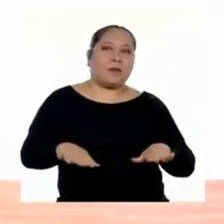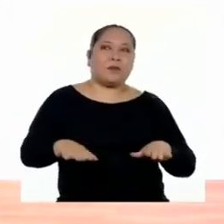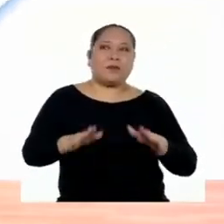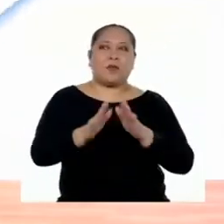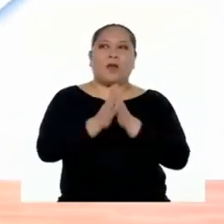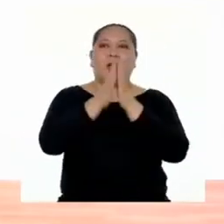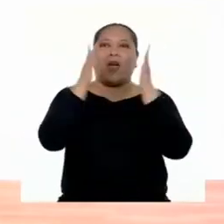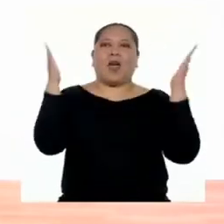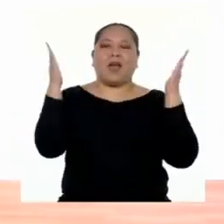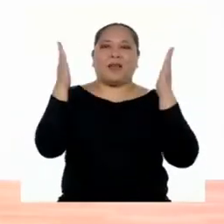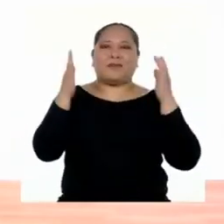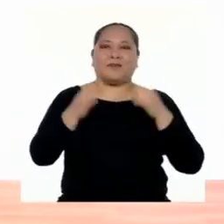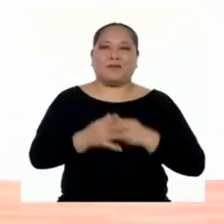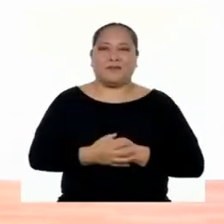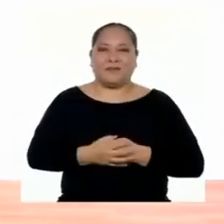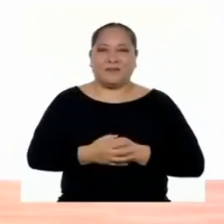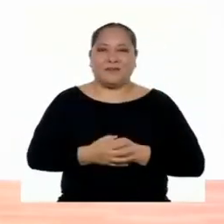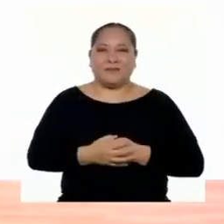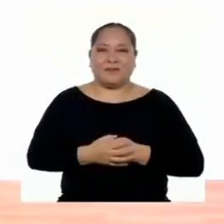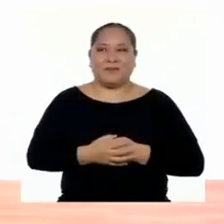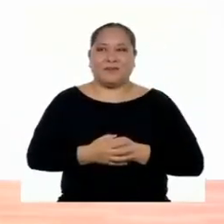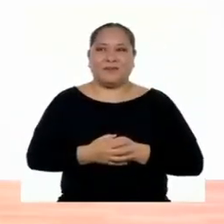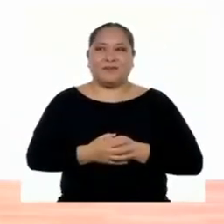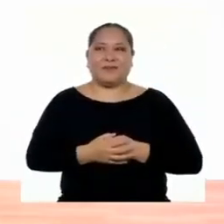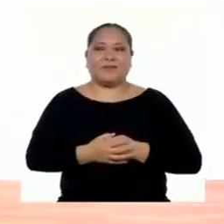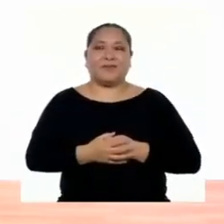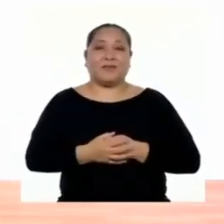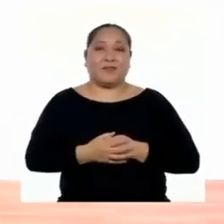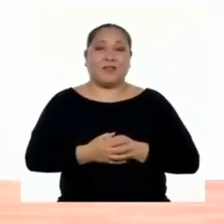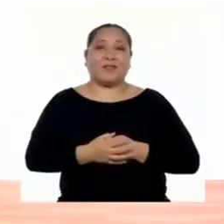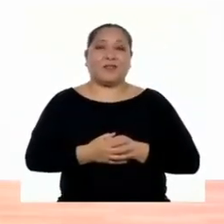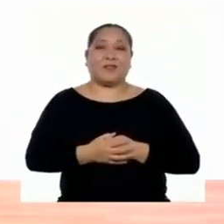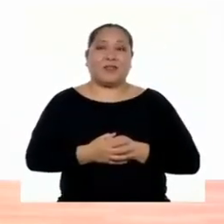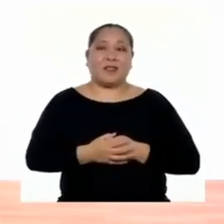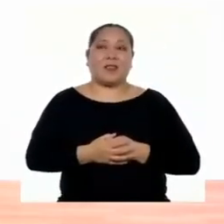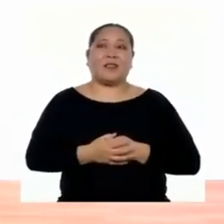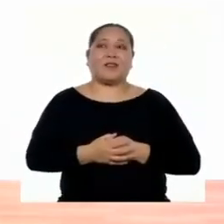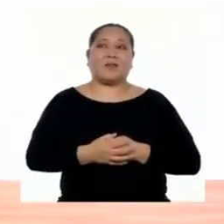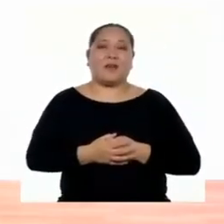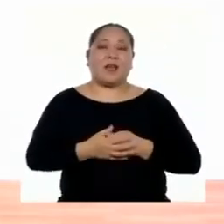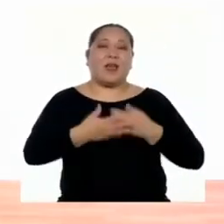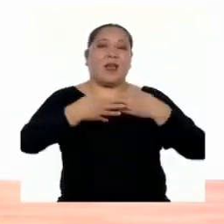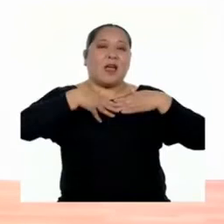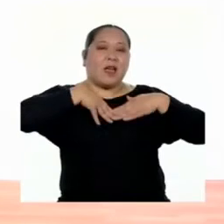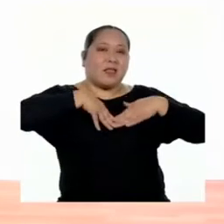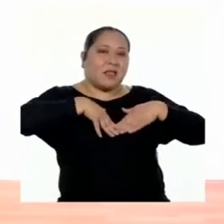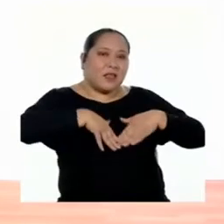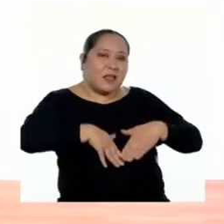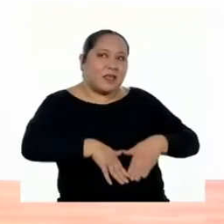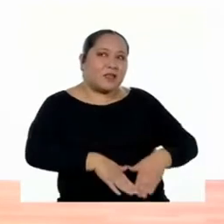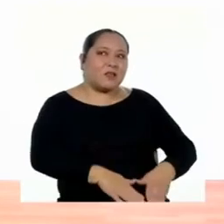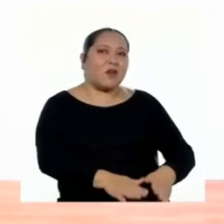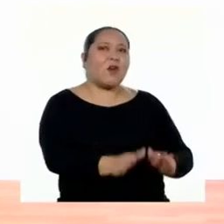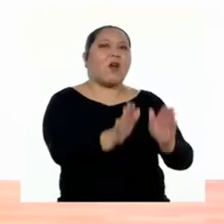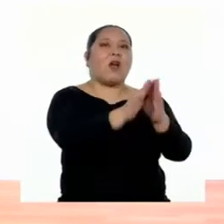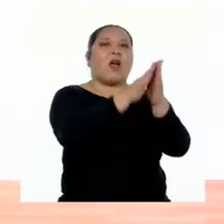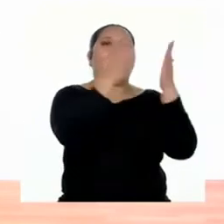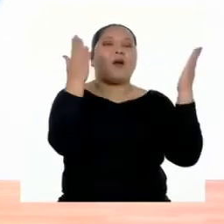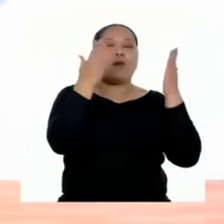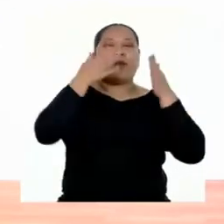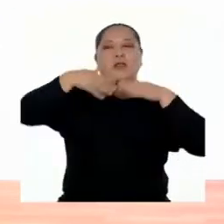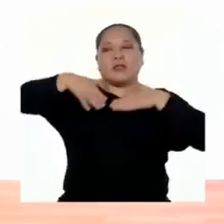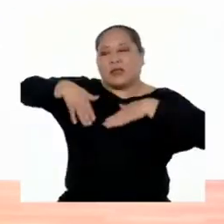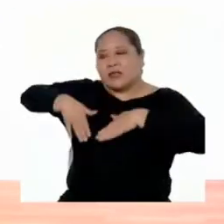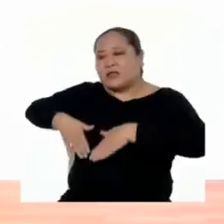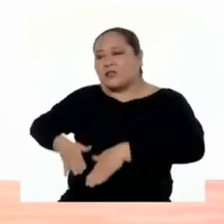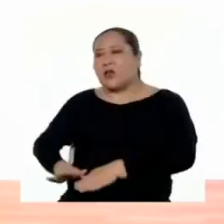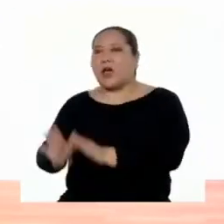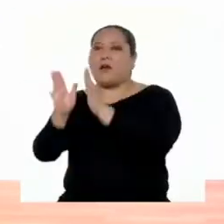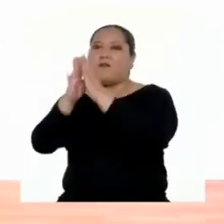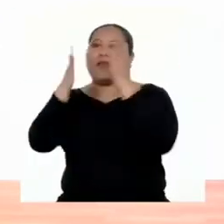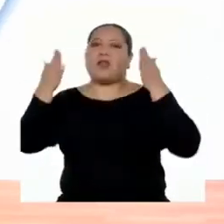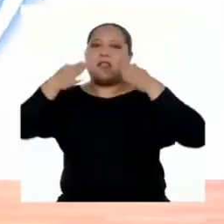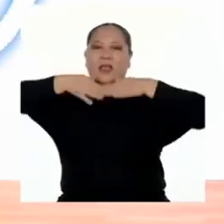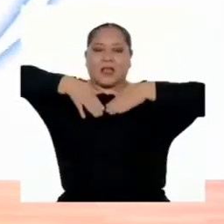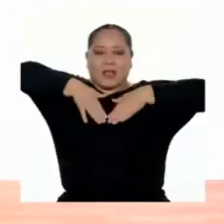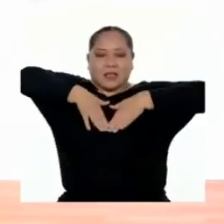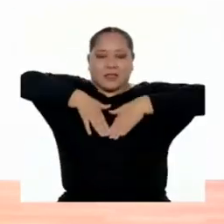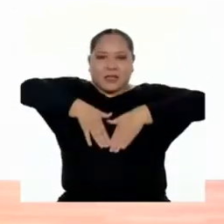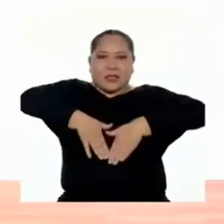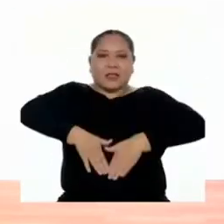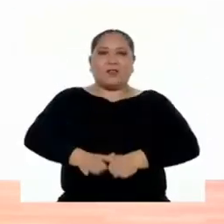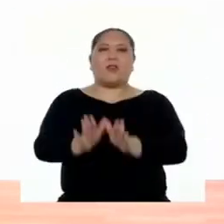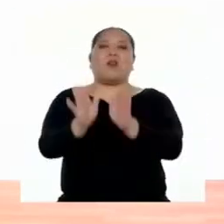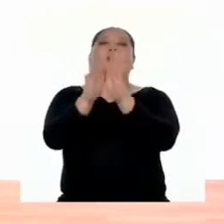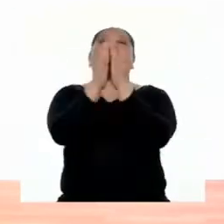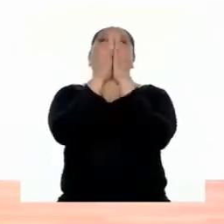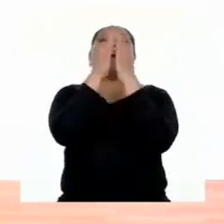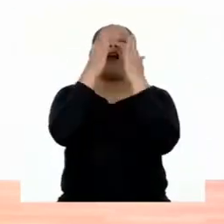piso. ¡Ah! Vamos a la secuencia. ¡Un! ¡Dos! ¡Tres! ¡Va! Deslizo. Abrí. Deslizo. Abrí.